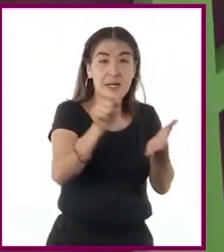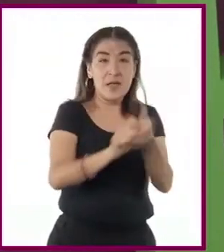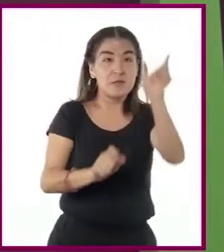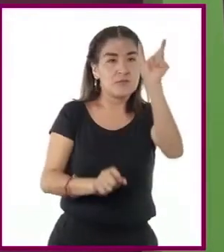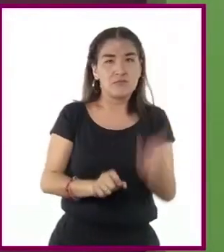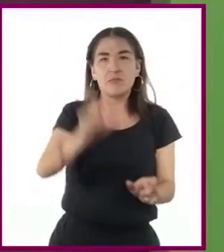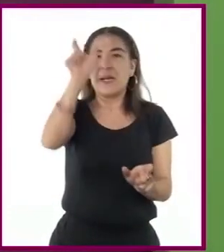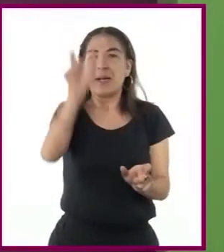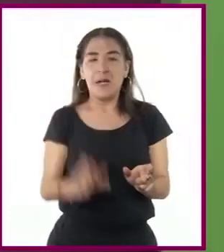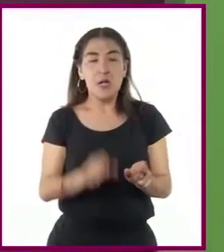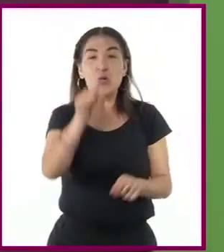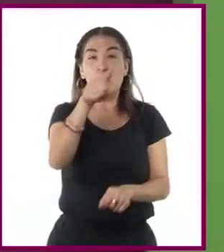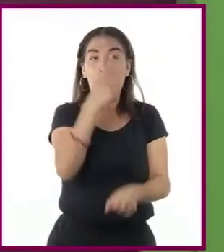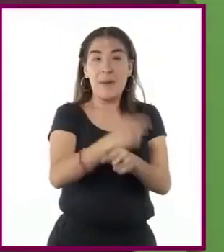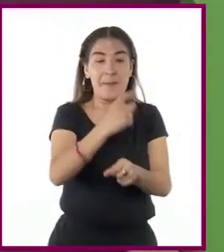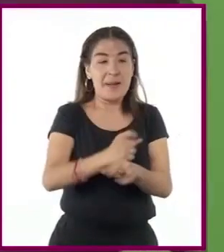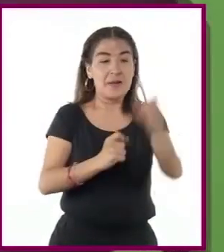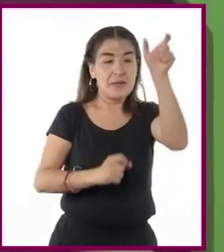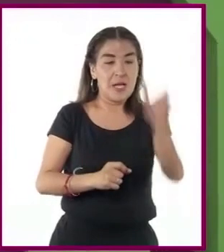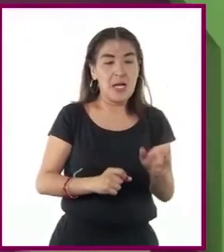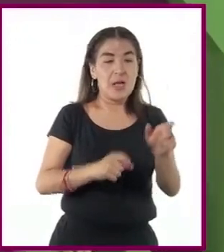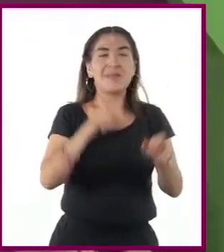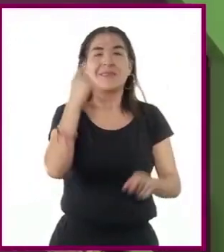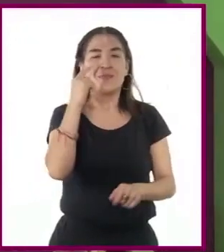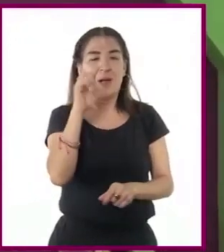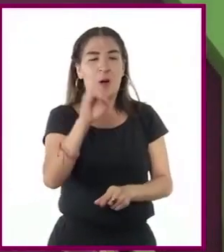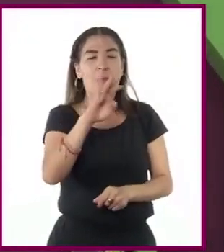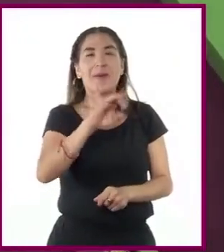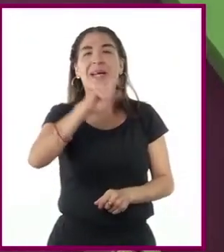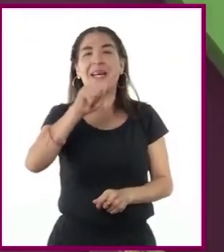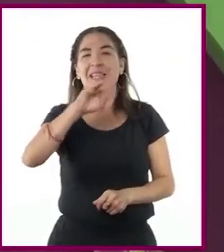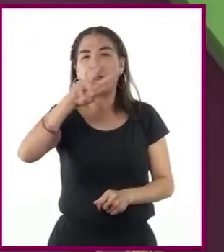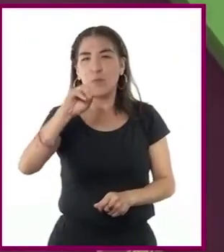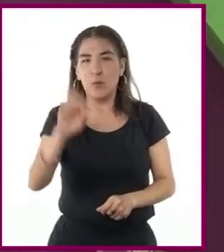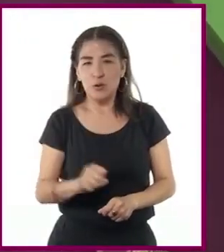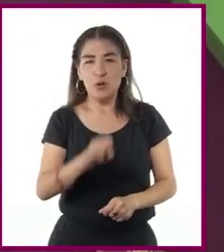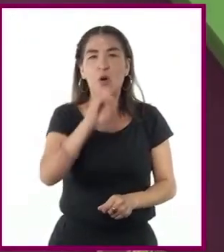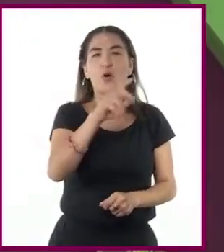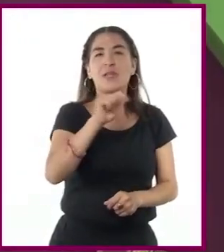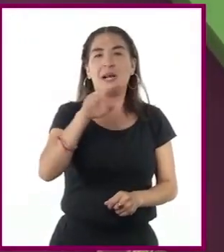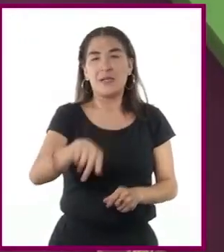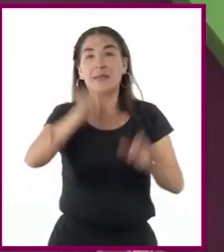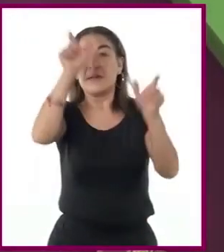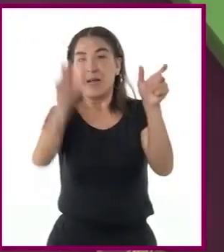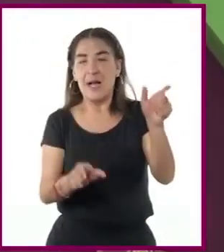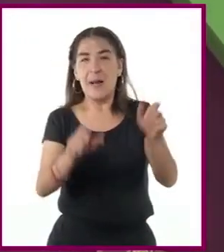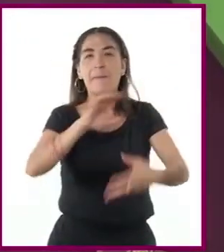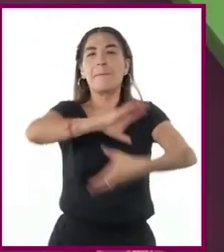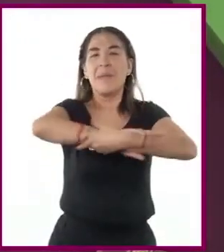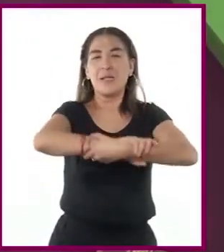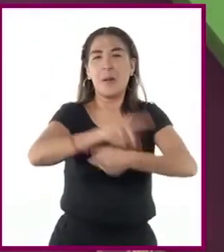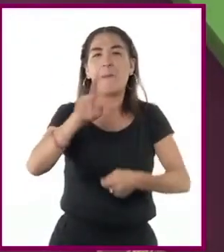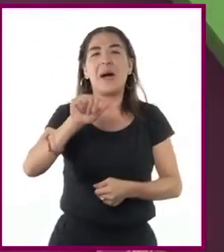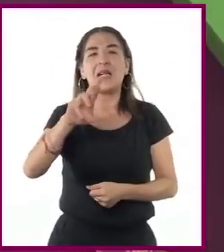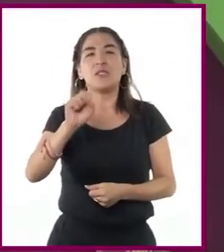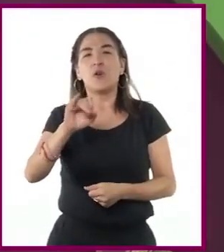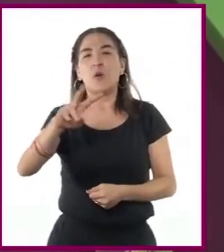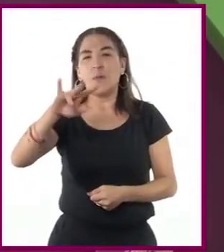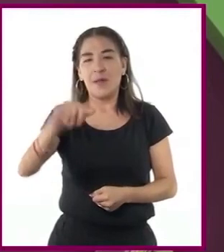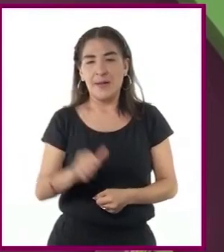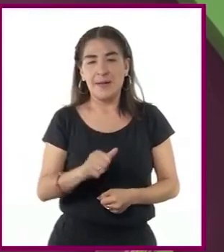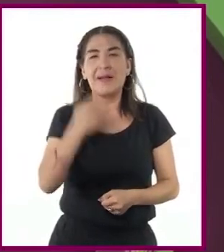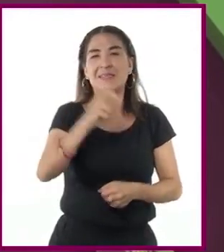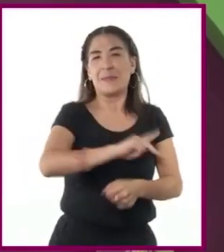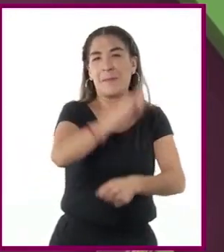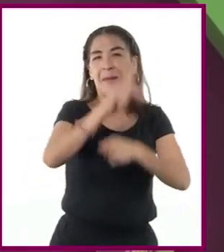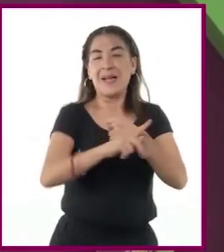primera, escriban los objetivos y las características de la OTAN y en la segunda, del Pacto de Varsovia, así como los países que la integraron o la integran.